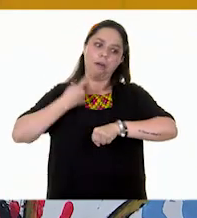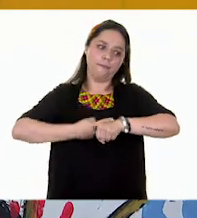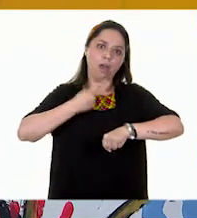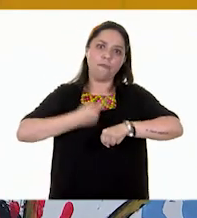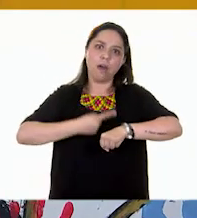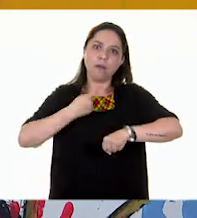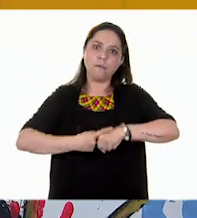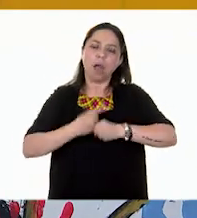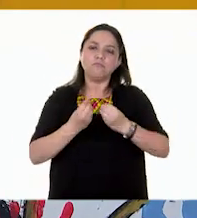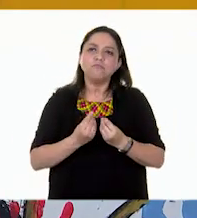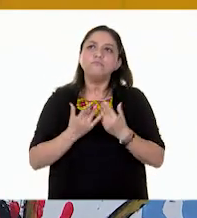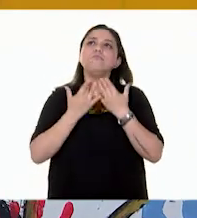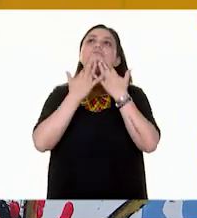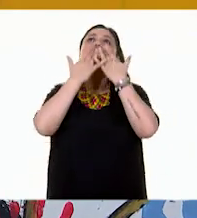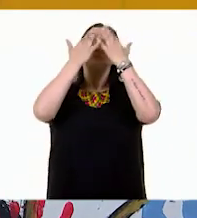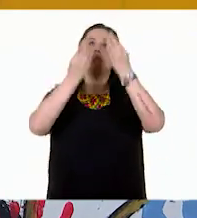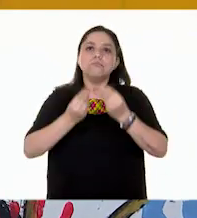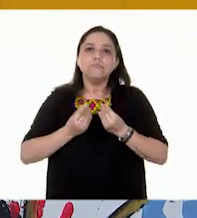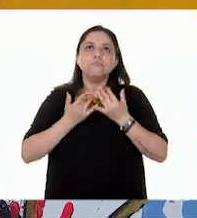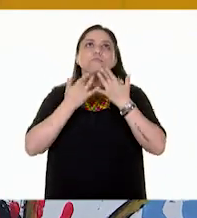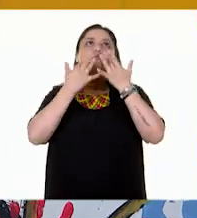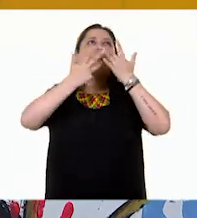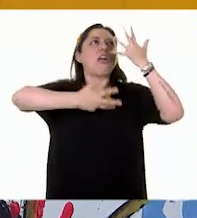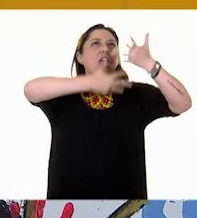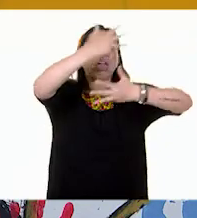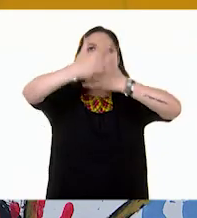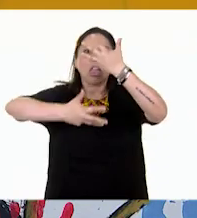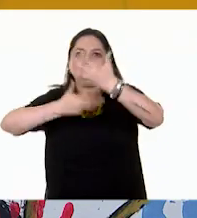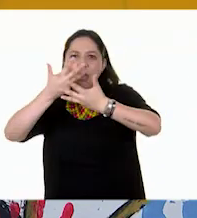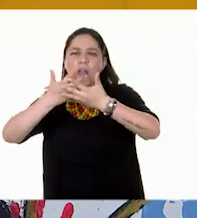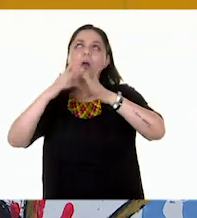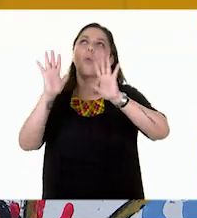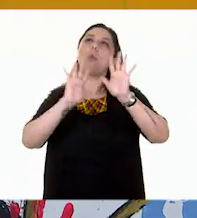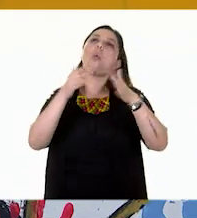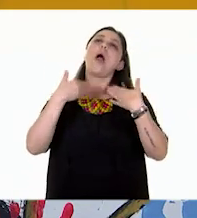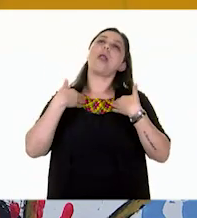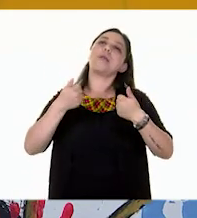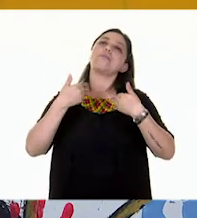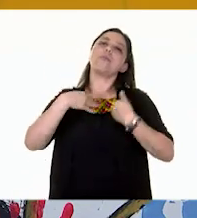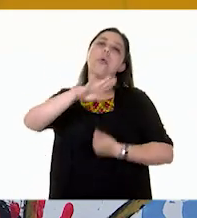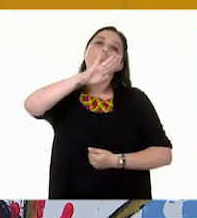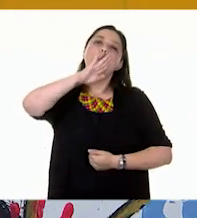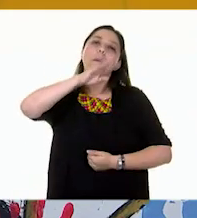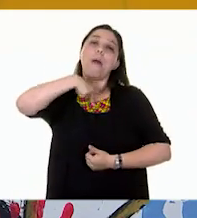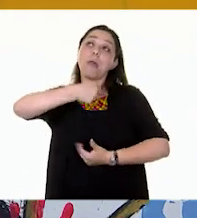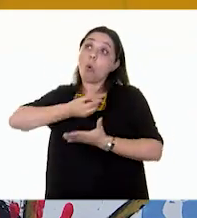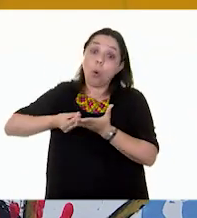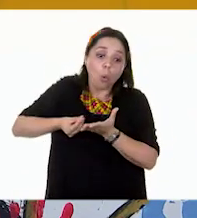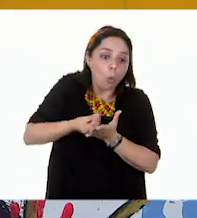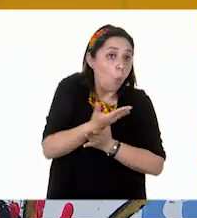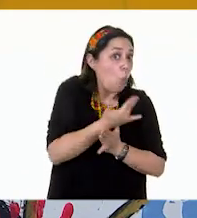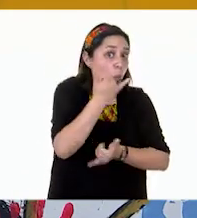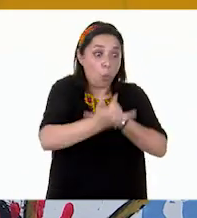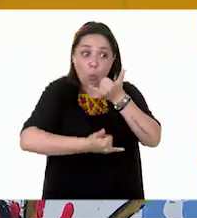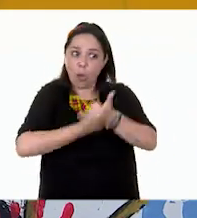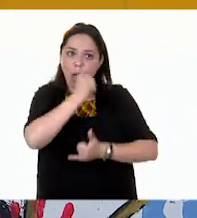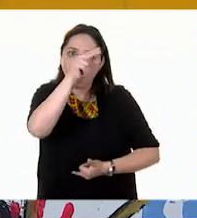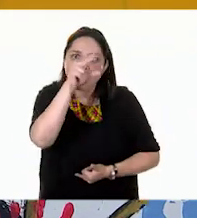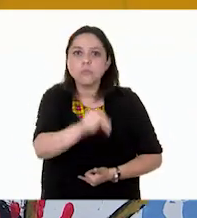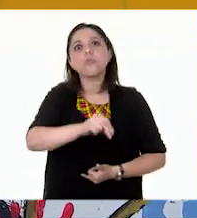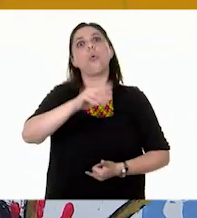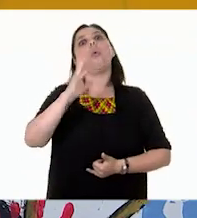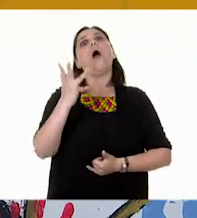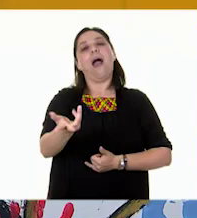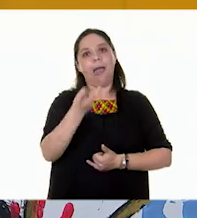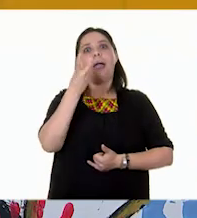ese humo gris? No, no, no. Ahora entiendo por qué mi mamá me dijo que no saliera a jugar. Pues no quiere